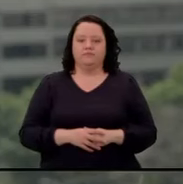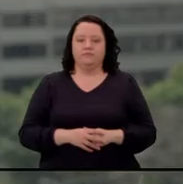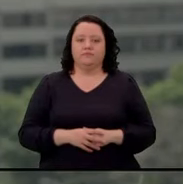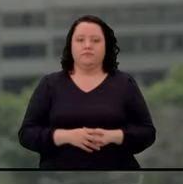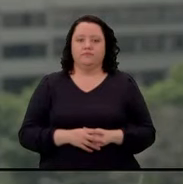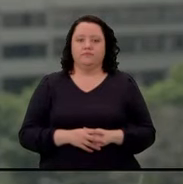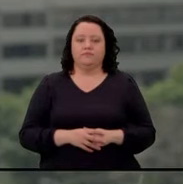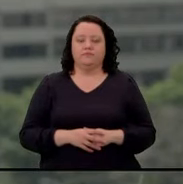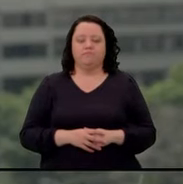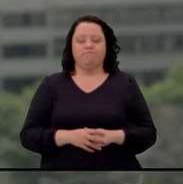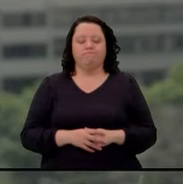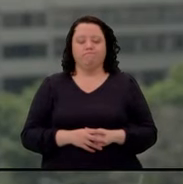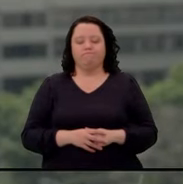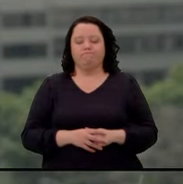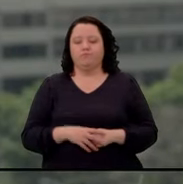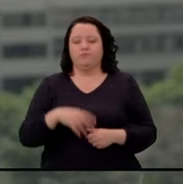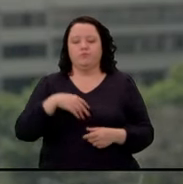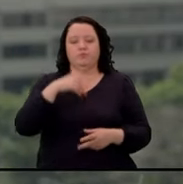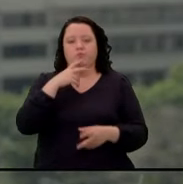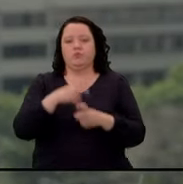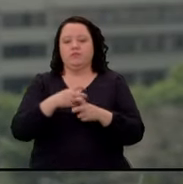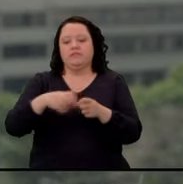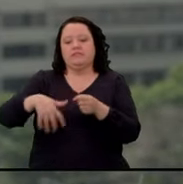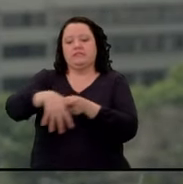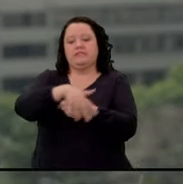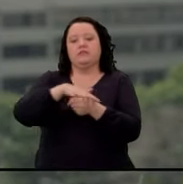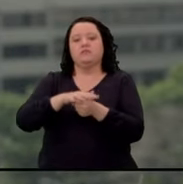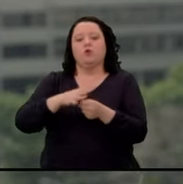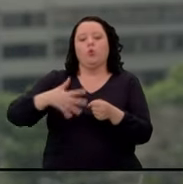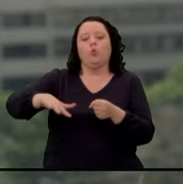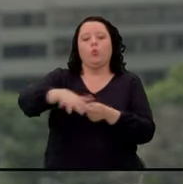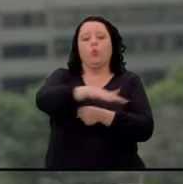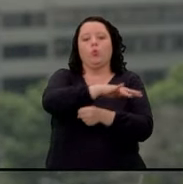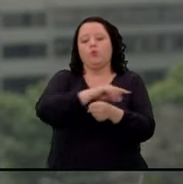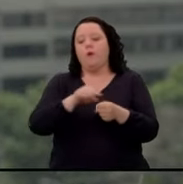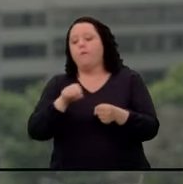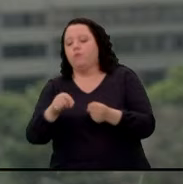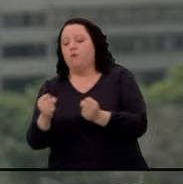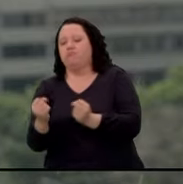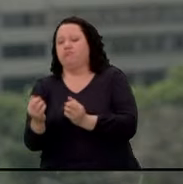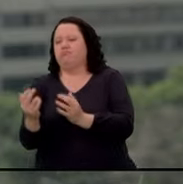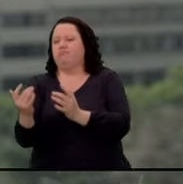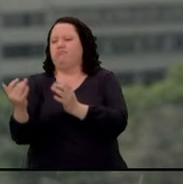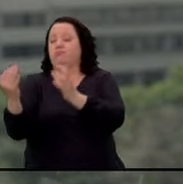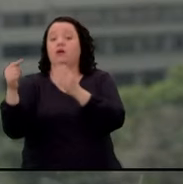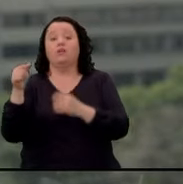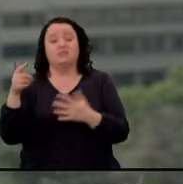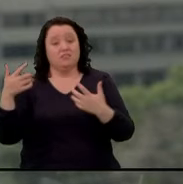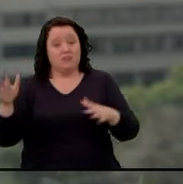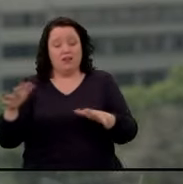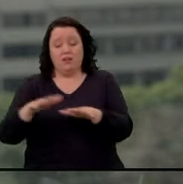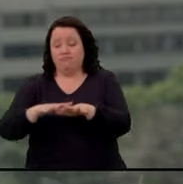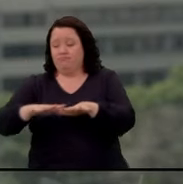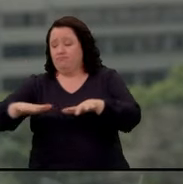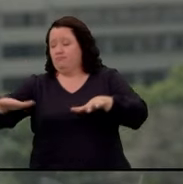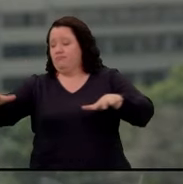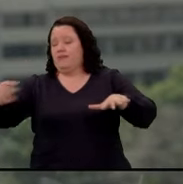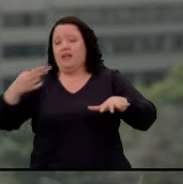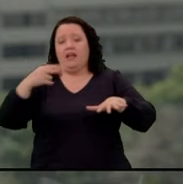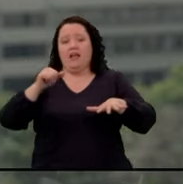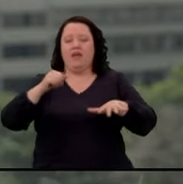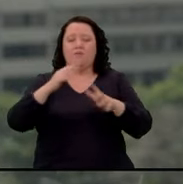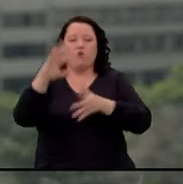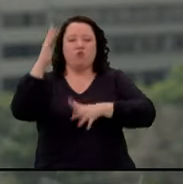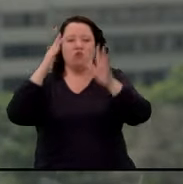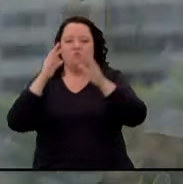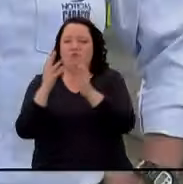Es muy compleja la situación en una zona de Cundinamarca por cuenta de los incendios forestales que ya han consumido cientos de hectáreas de bosques.